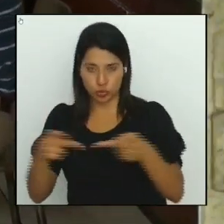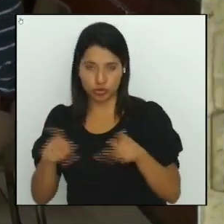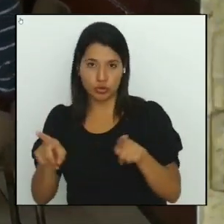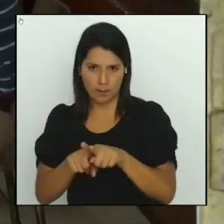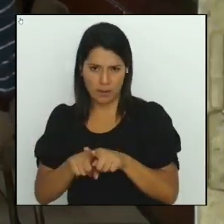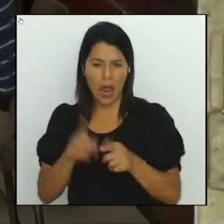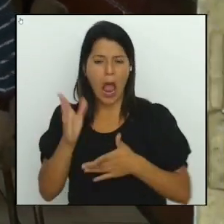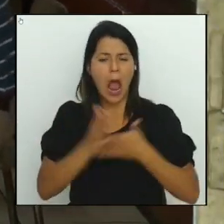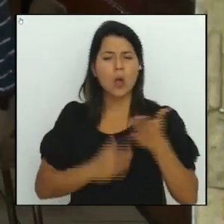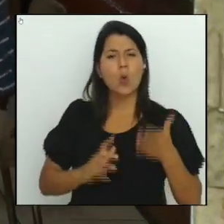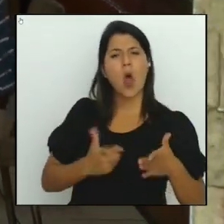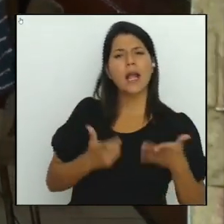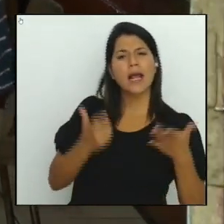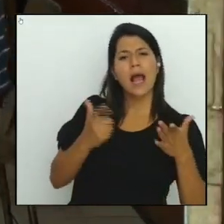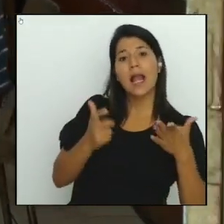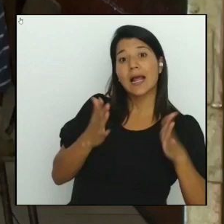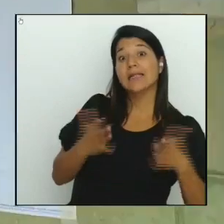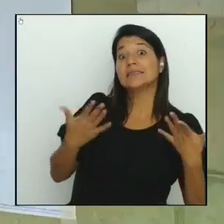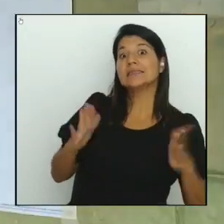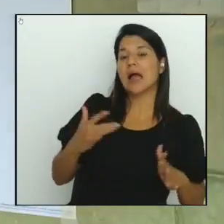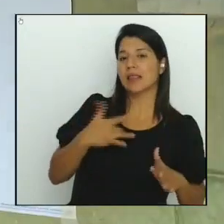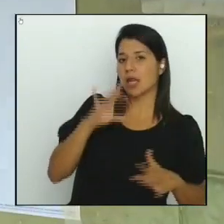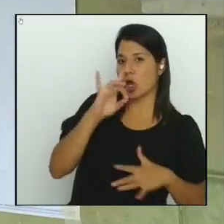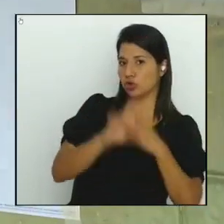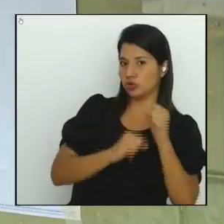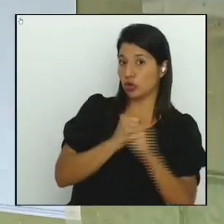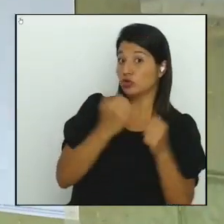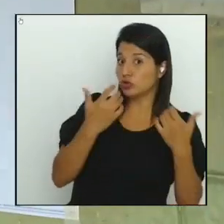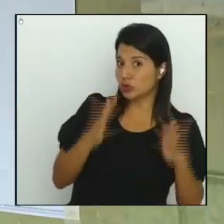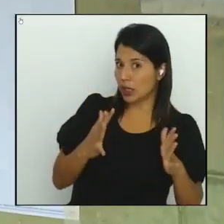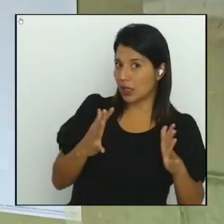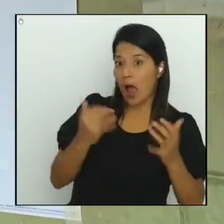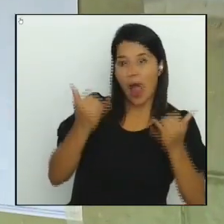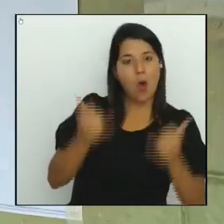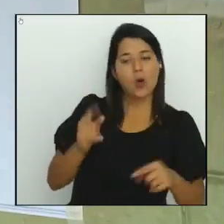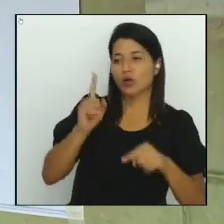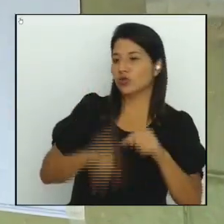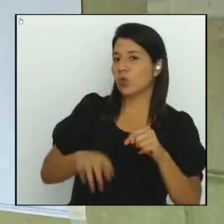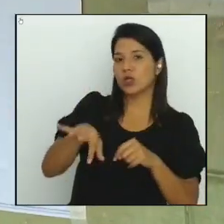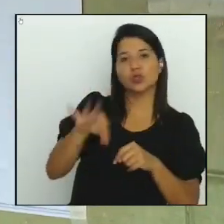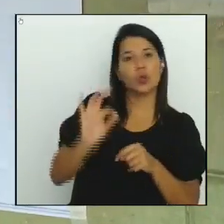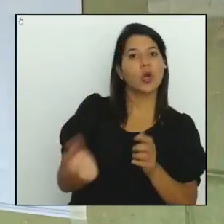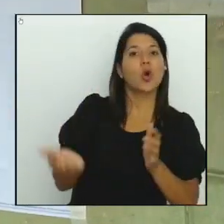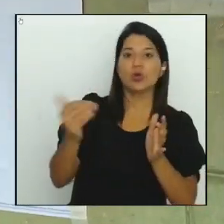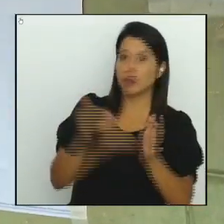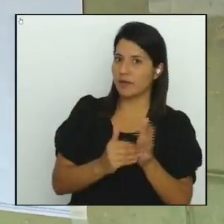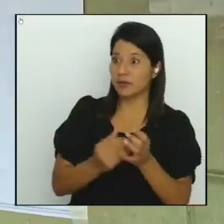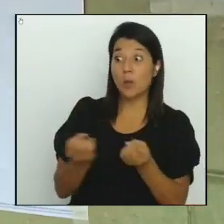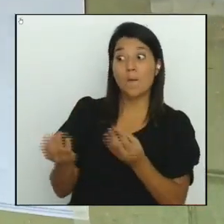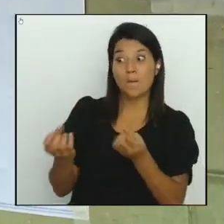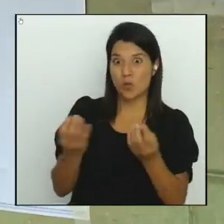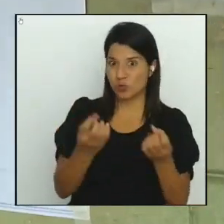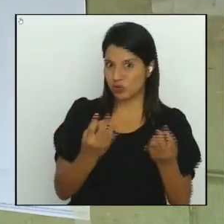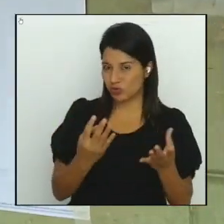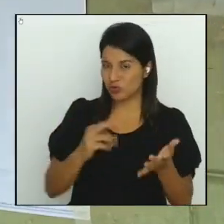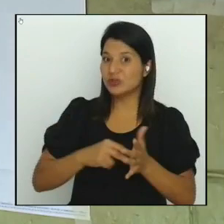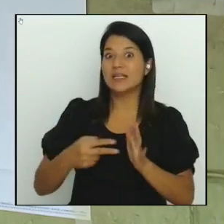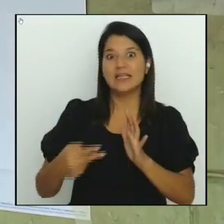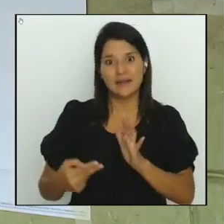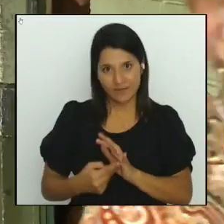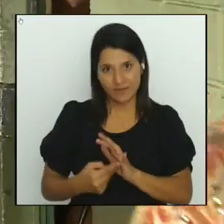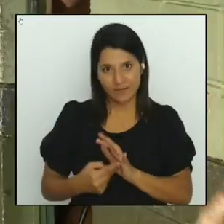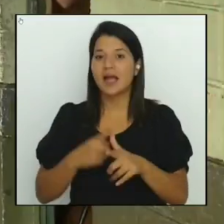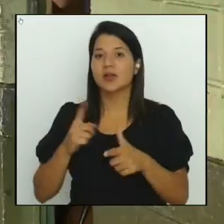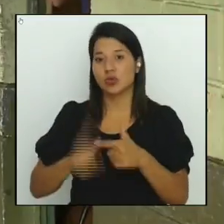en el cargo, ya no se podrán reelegir. Y no eran pocos, eran bastantes. Eso significa también entonces que